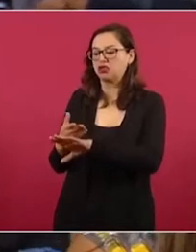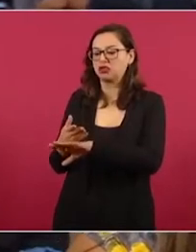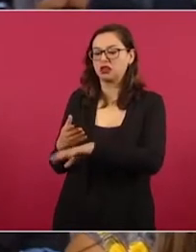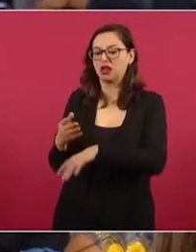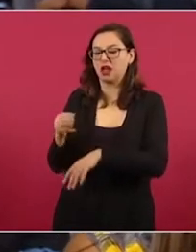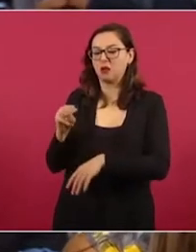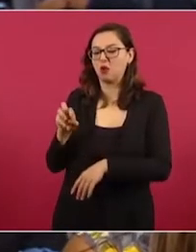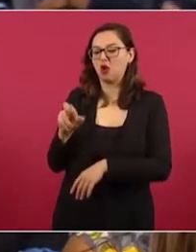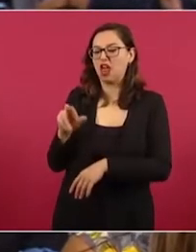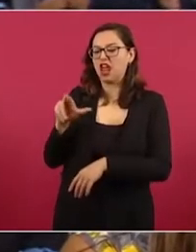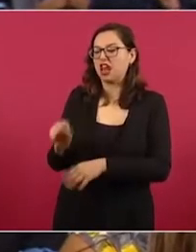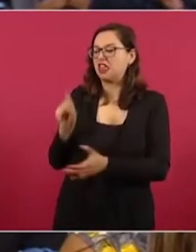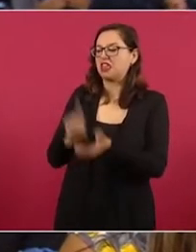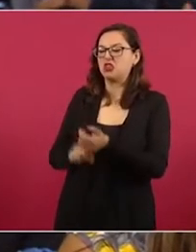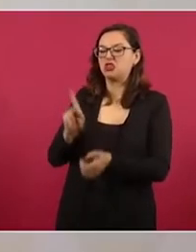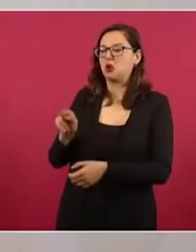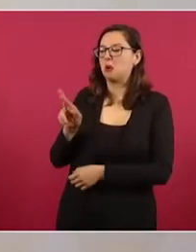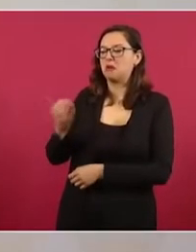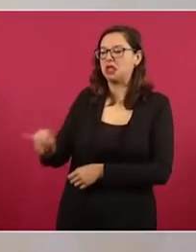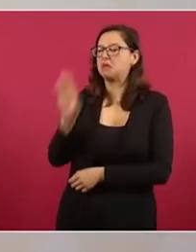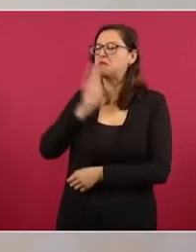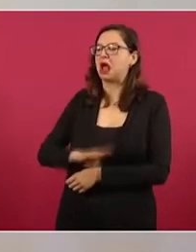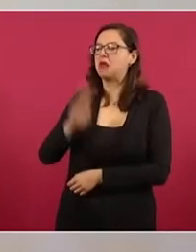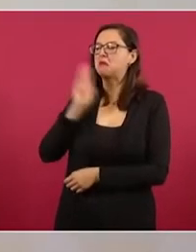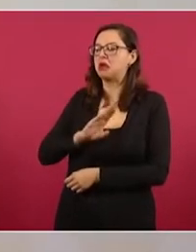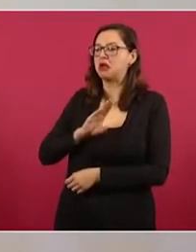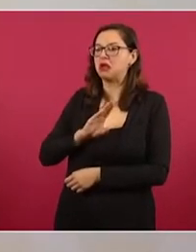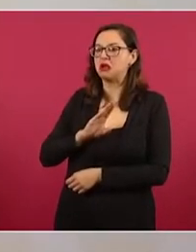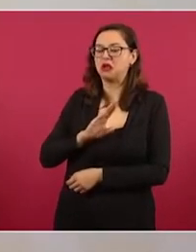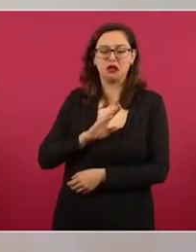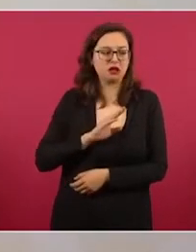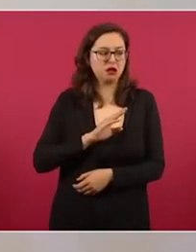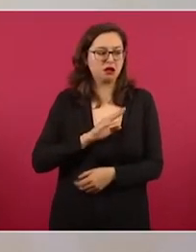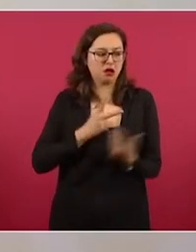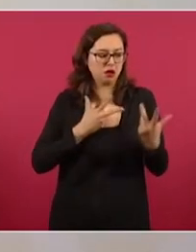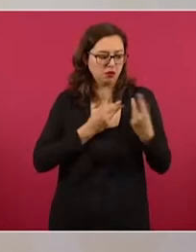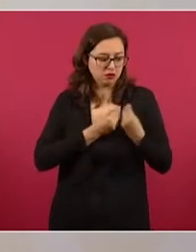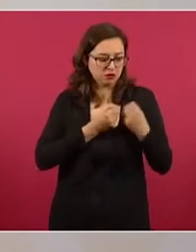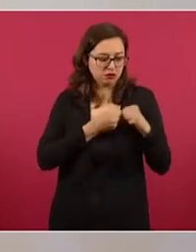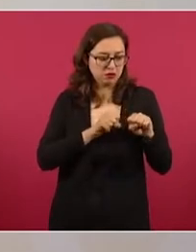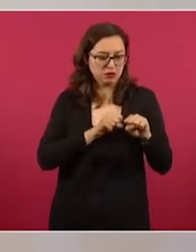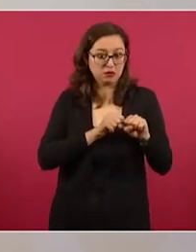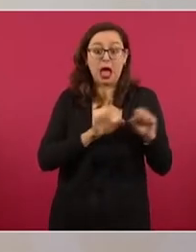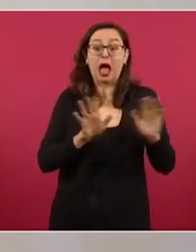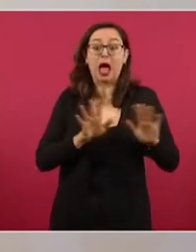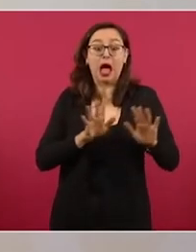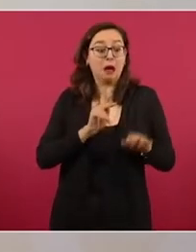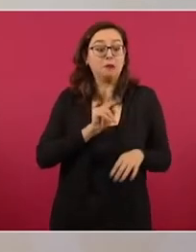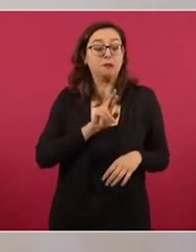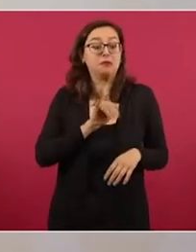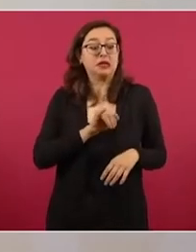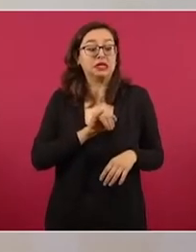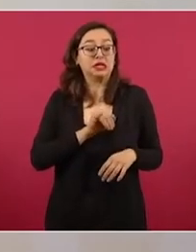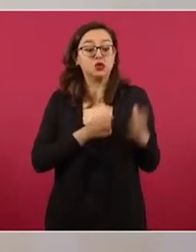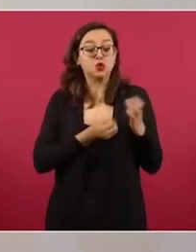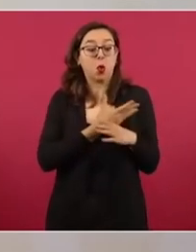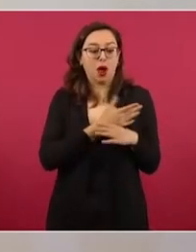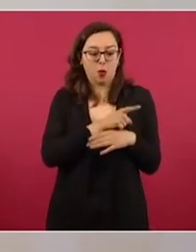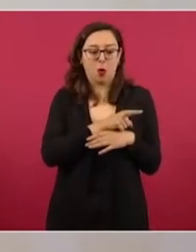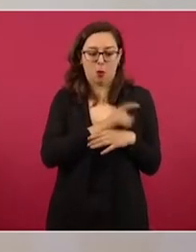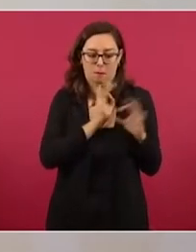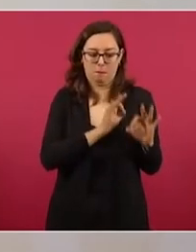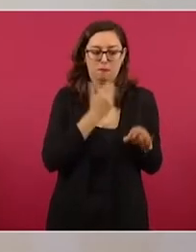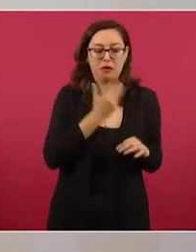tienen un problema ahí, tienen que hacer una reflexión de fondo, análisis